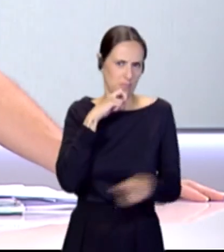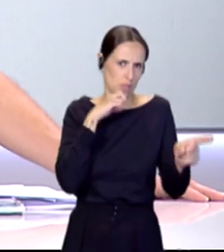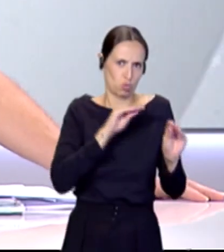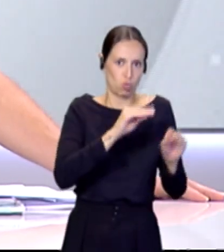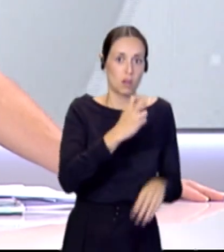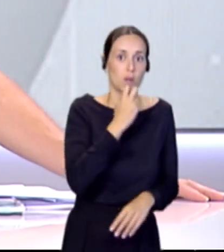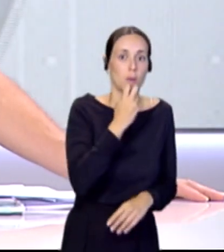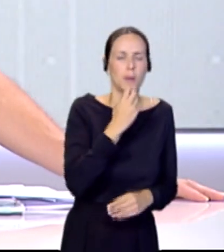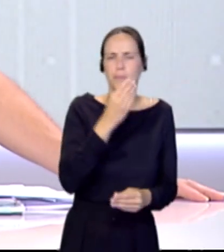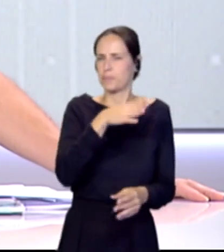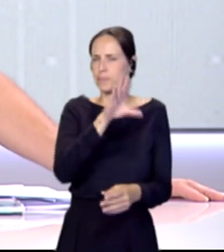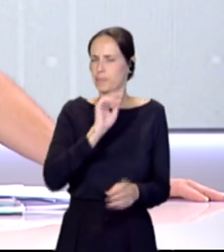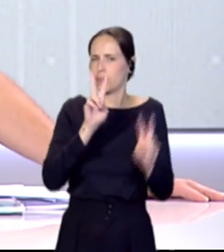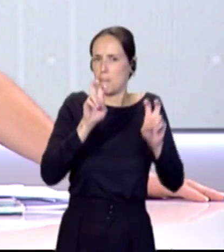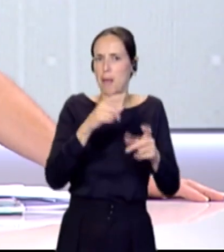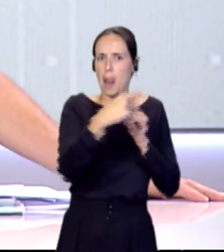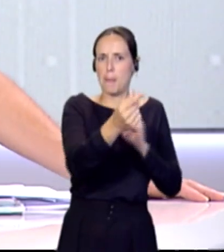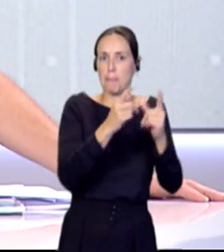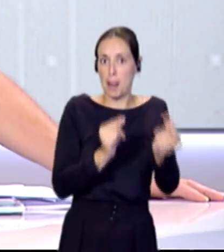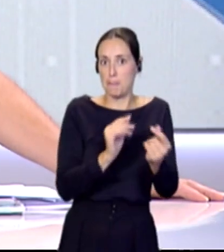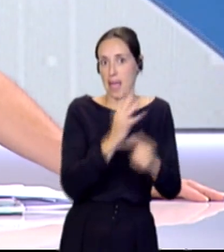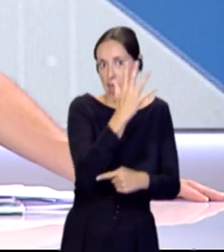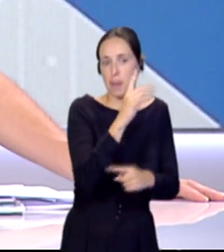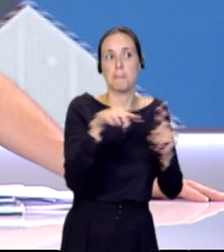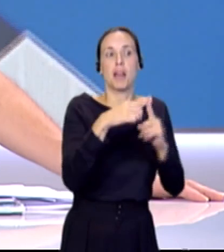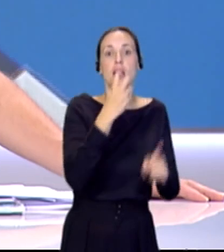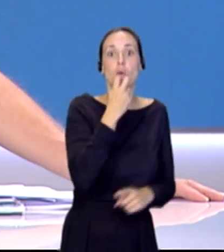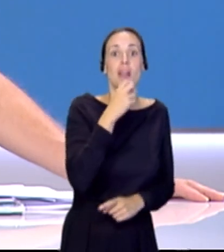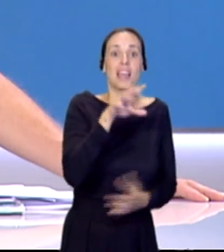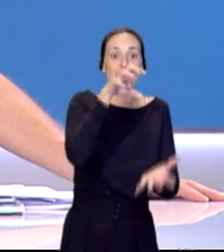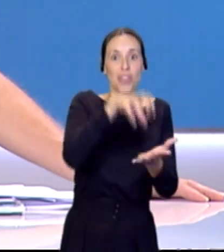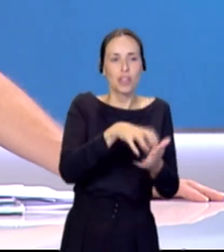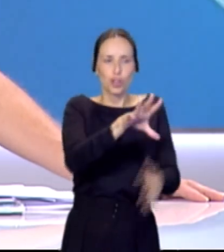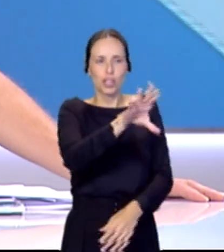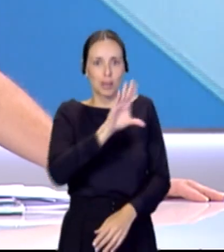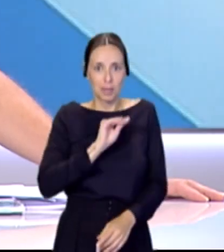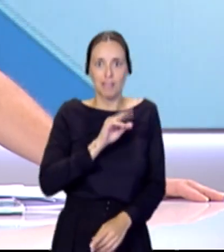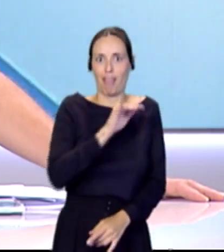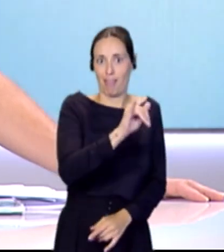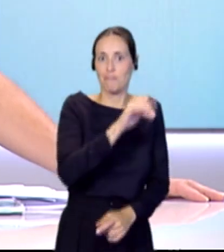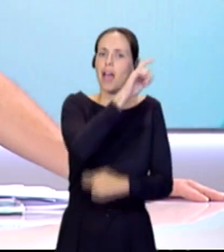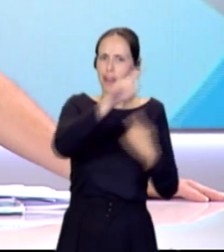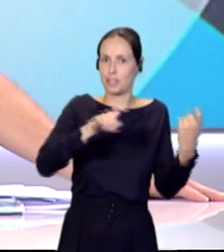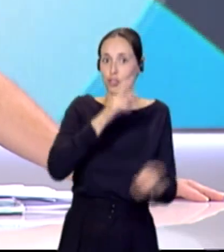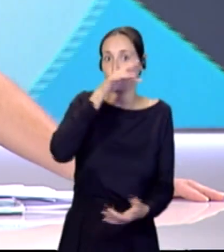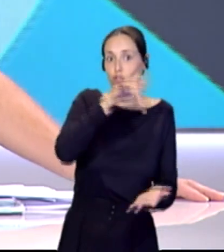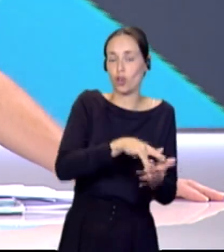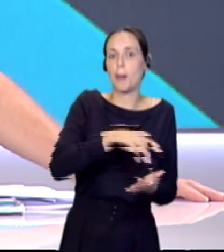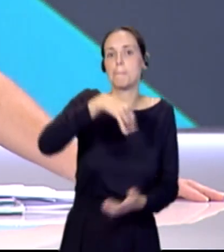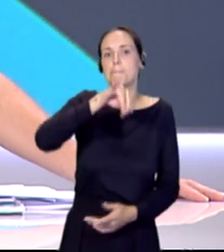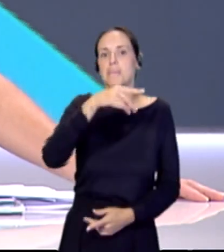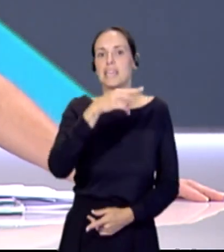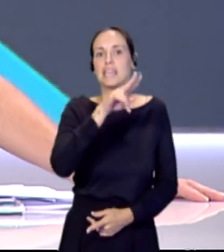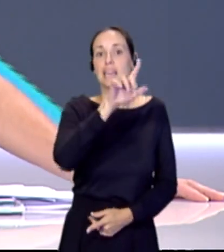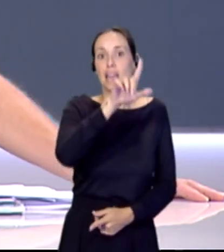la relación entre la palmera y la gomera, existe un centro de interpretación que está de aniversario. Miguel Ángel Reyes nos cuenta y nos enseña la Casa